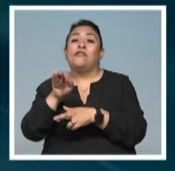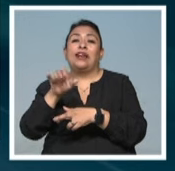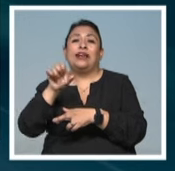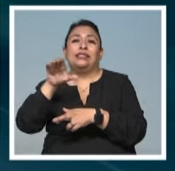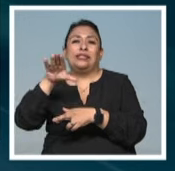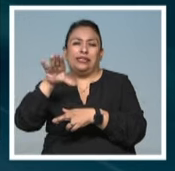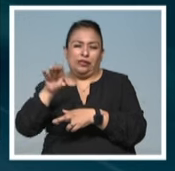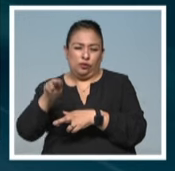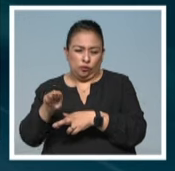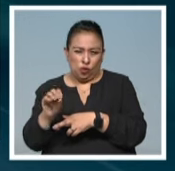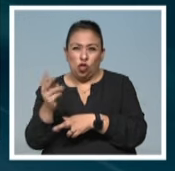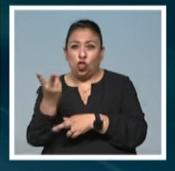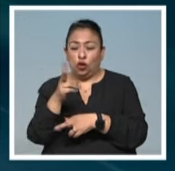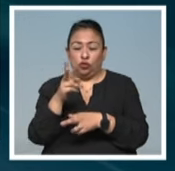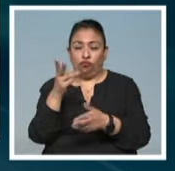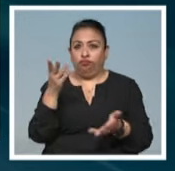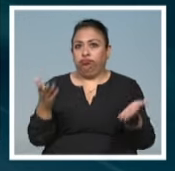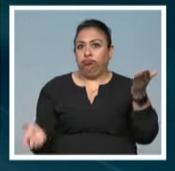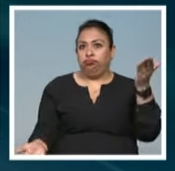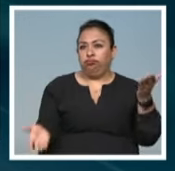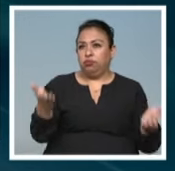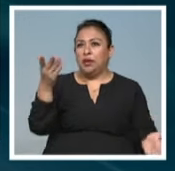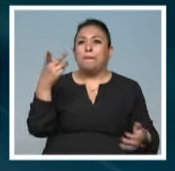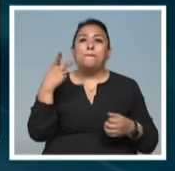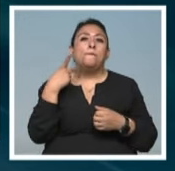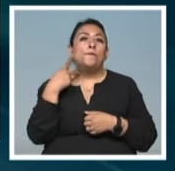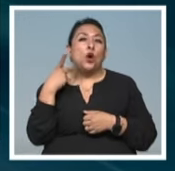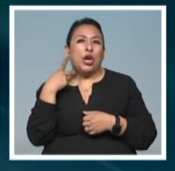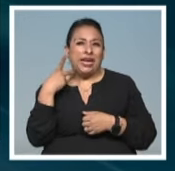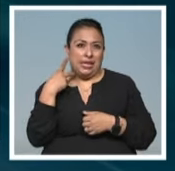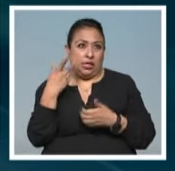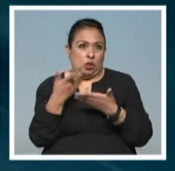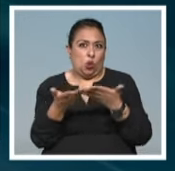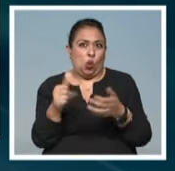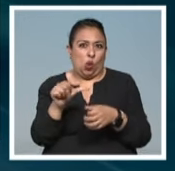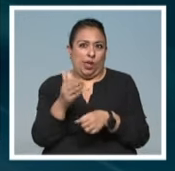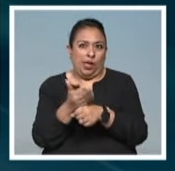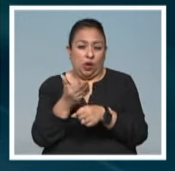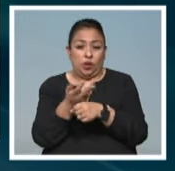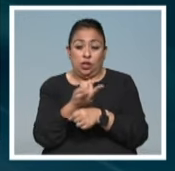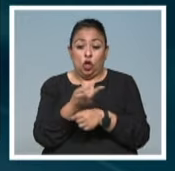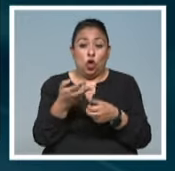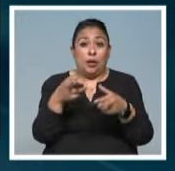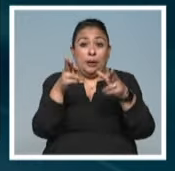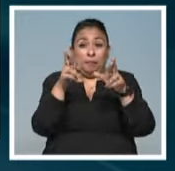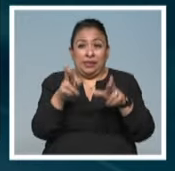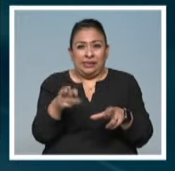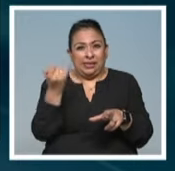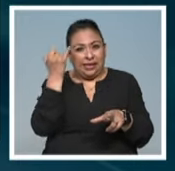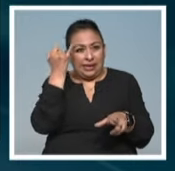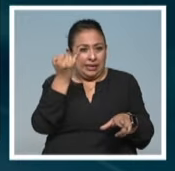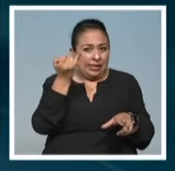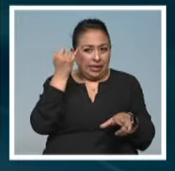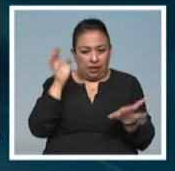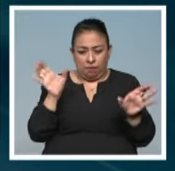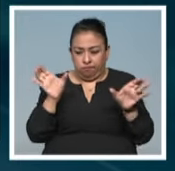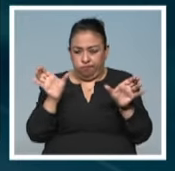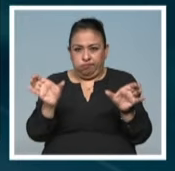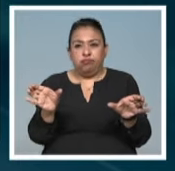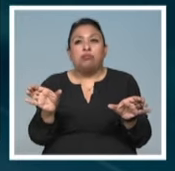que son los dos extremos del espectro político hasta el momento. Ellos representan estas dos ideologías que